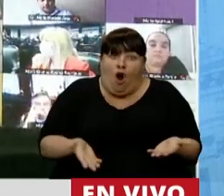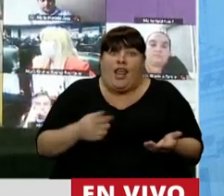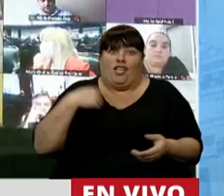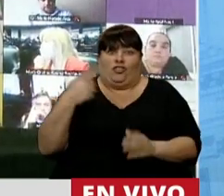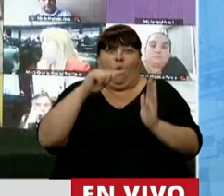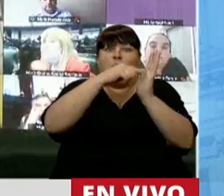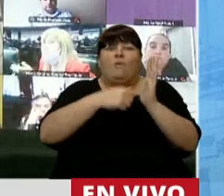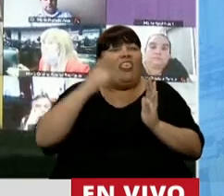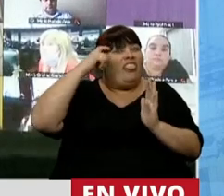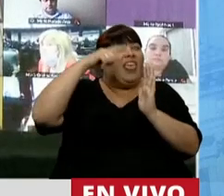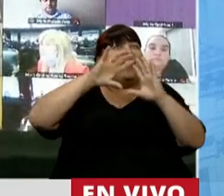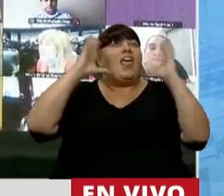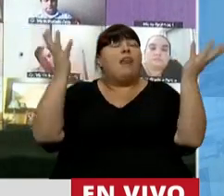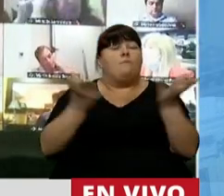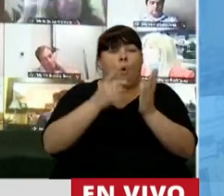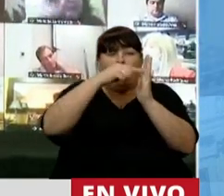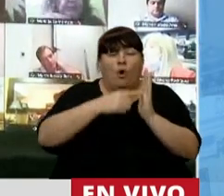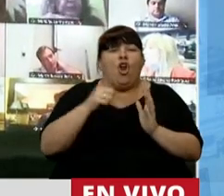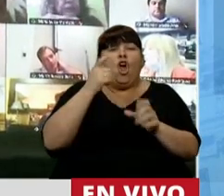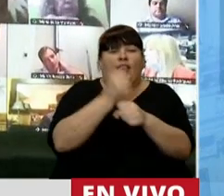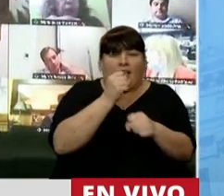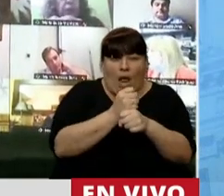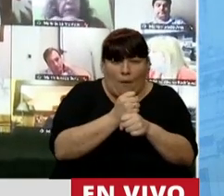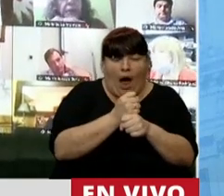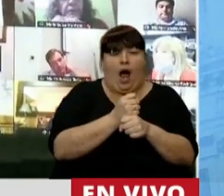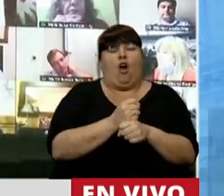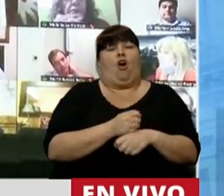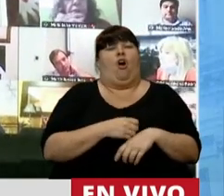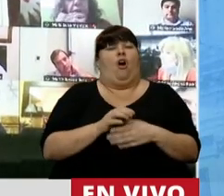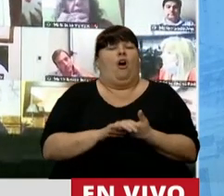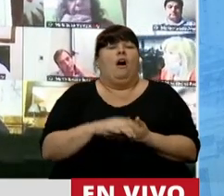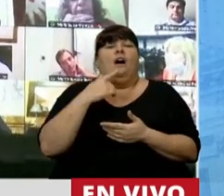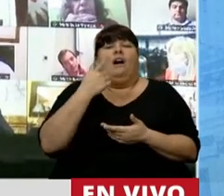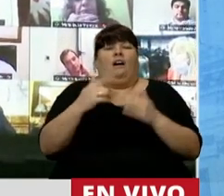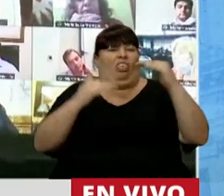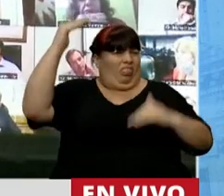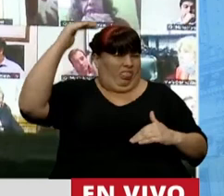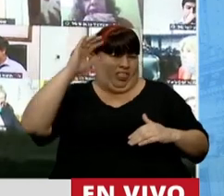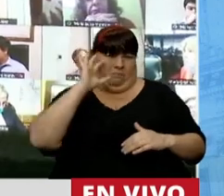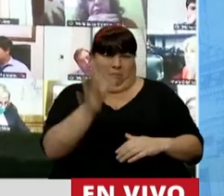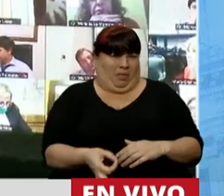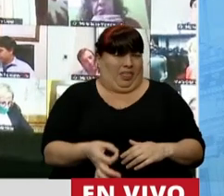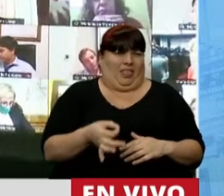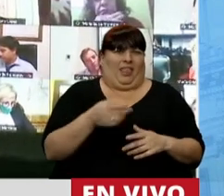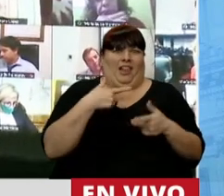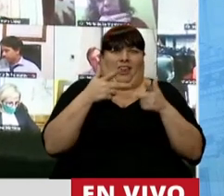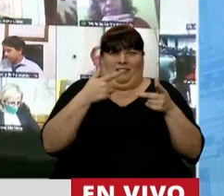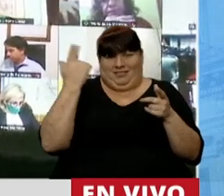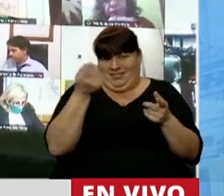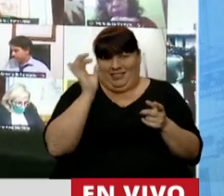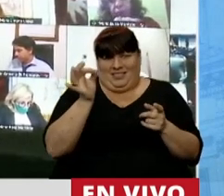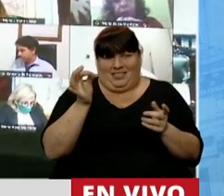somos, en un nivel de desupasión, la iluminación de la desigualdad en los términos que hemos